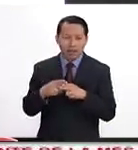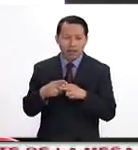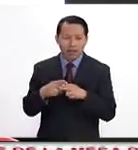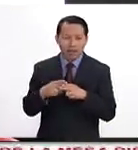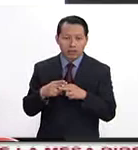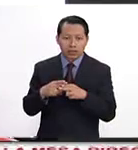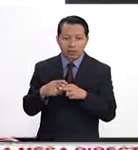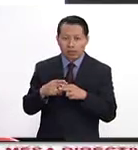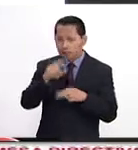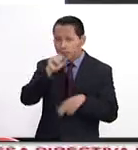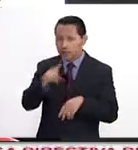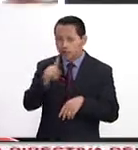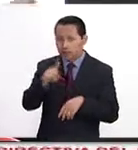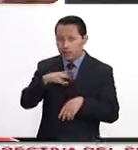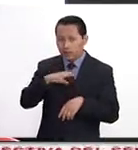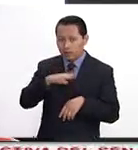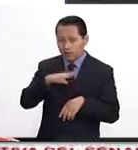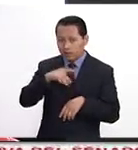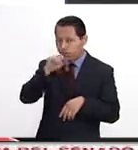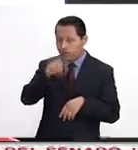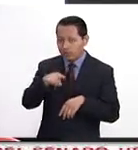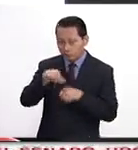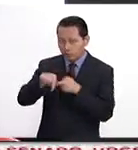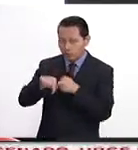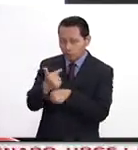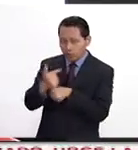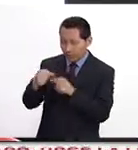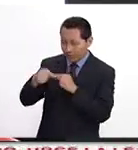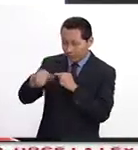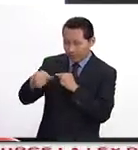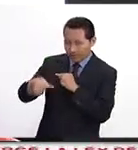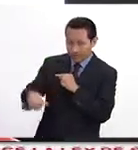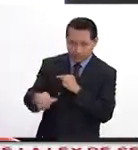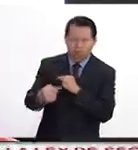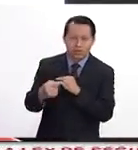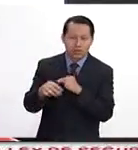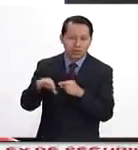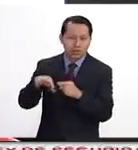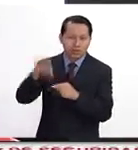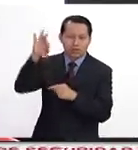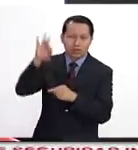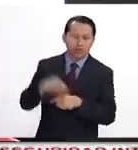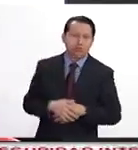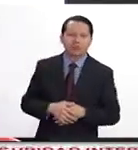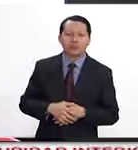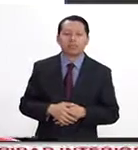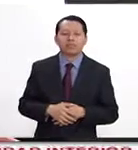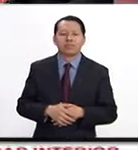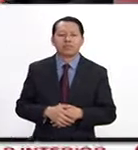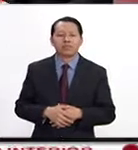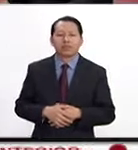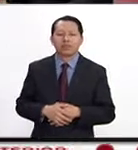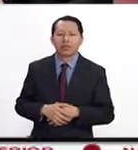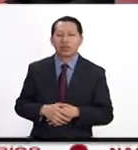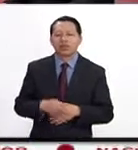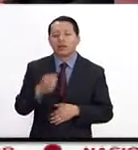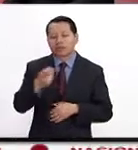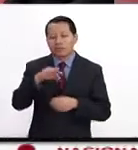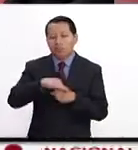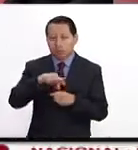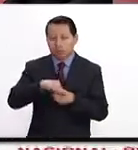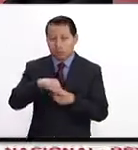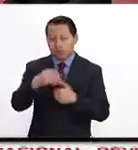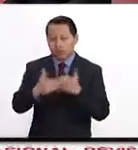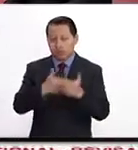imán dué de simano pues se revele. Bueno, el caso es que este proceso electoral va a ser interesante